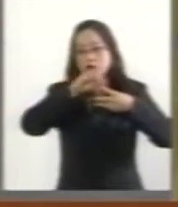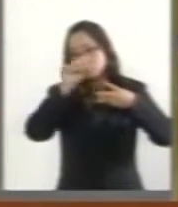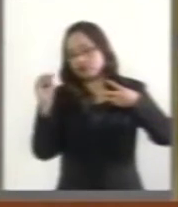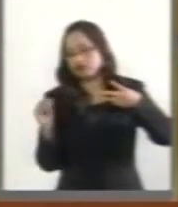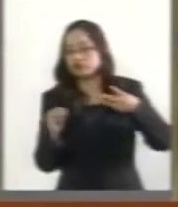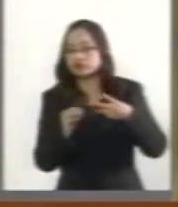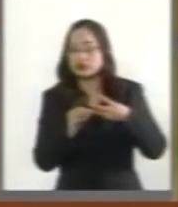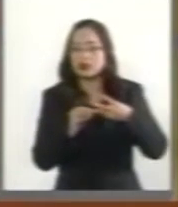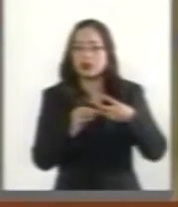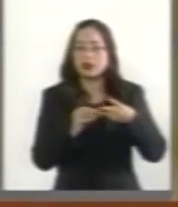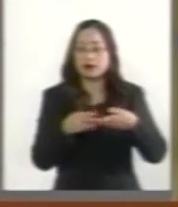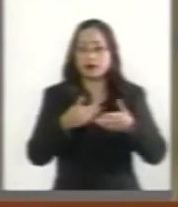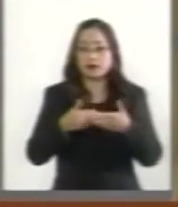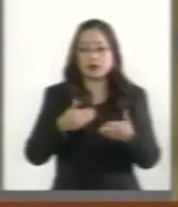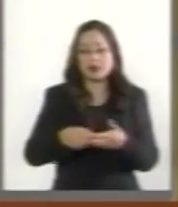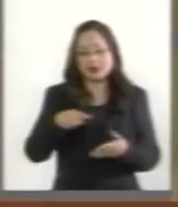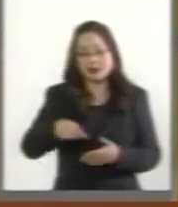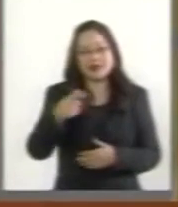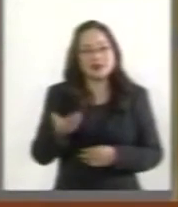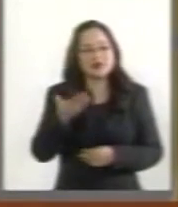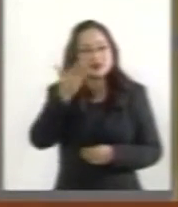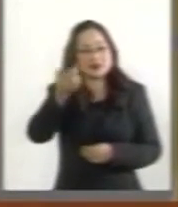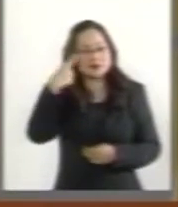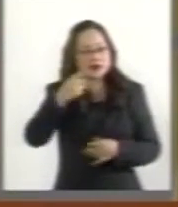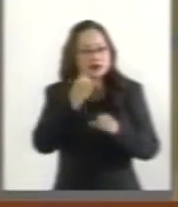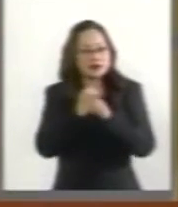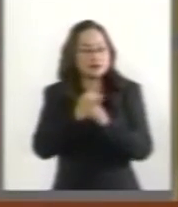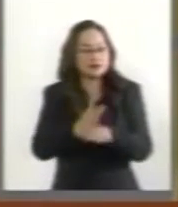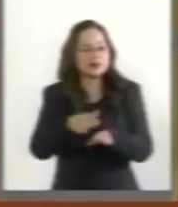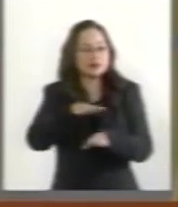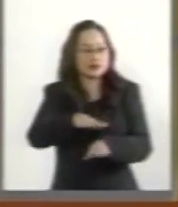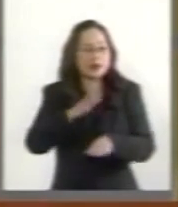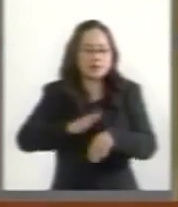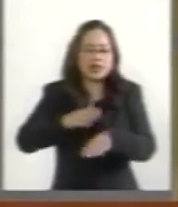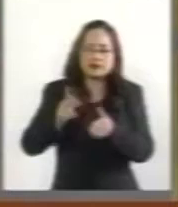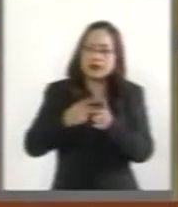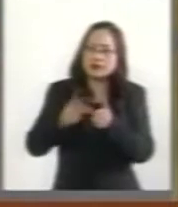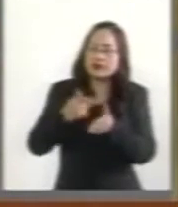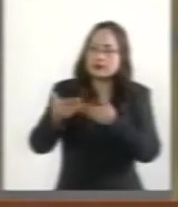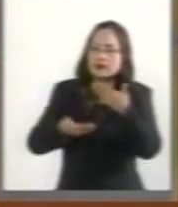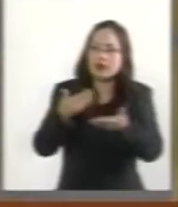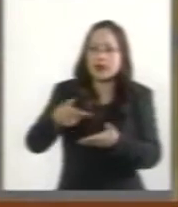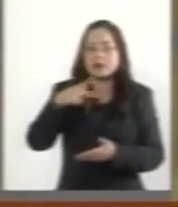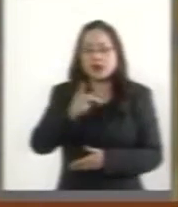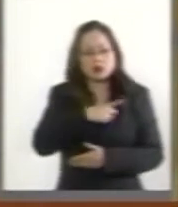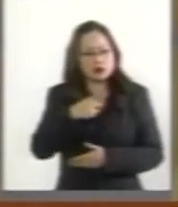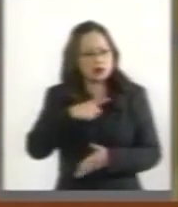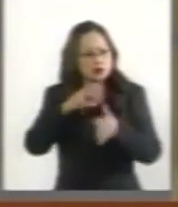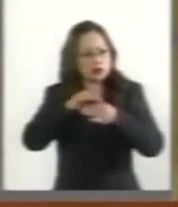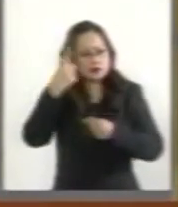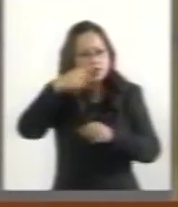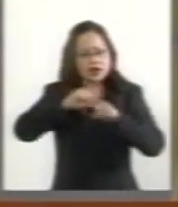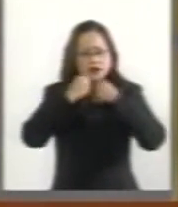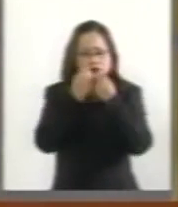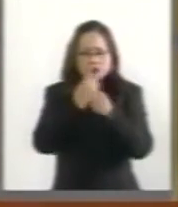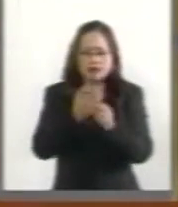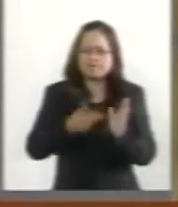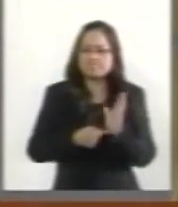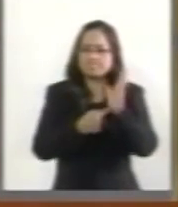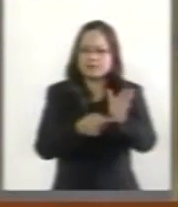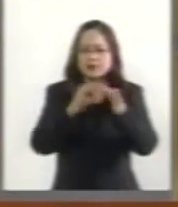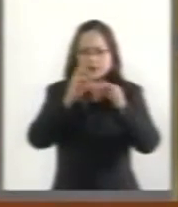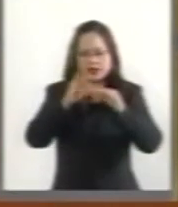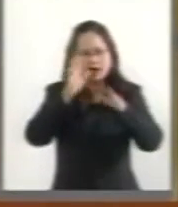solicitantes de información más recurrentes. Pero debemos de decirle a la sociedad algo